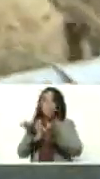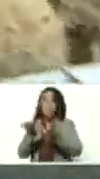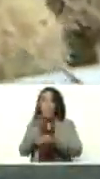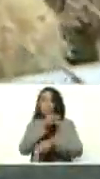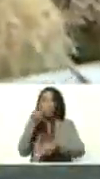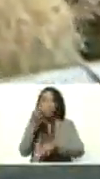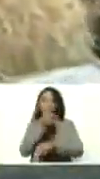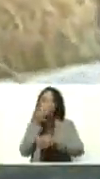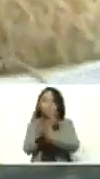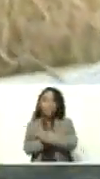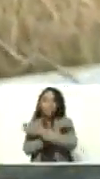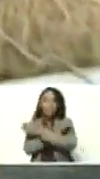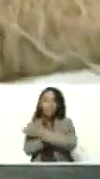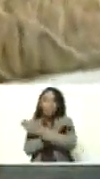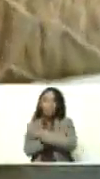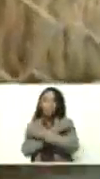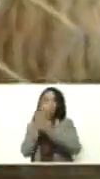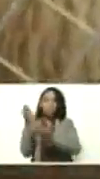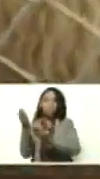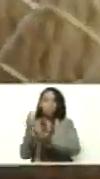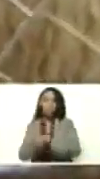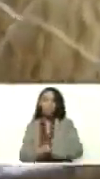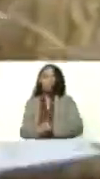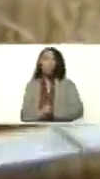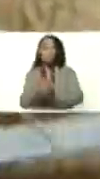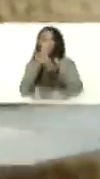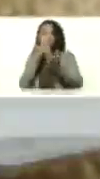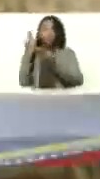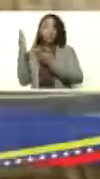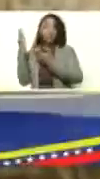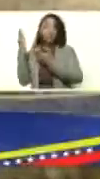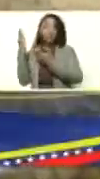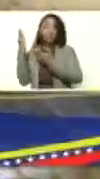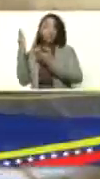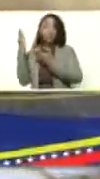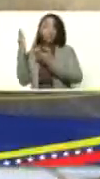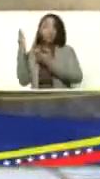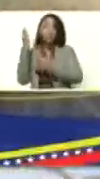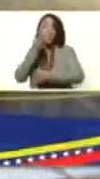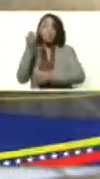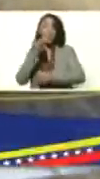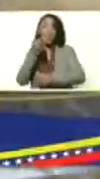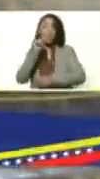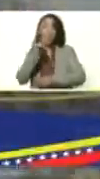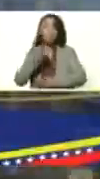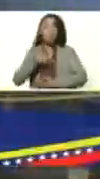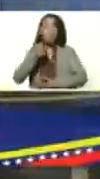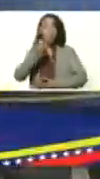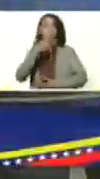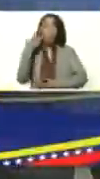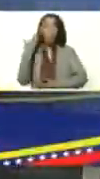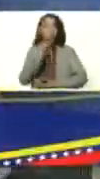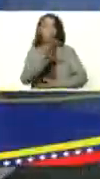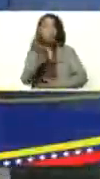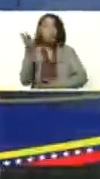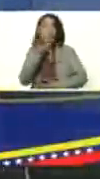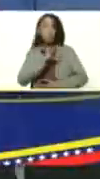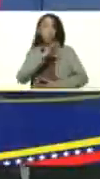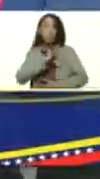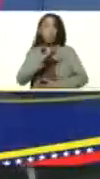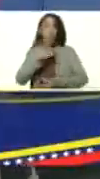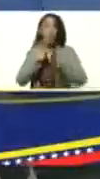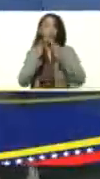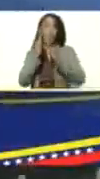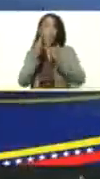Excelente. Te felicito. Bueno, Fernando, ¿qué tal? Excelente. Bueno, de verdad, te tienes que sentir orgulloso ustedes, los socios, la familia.